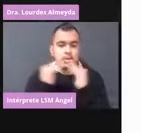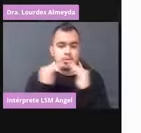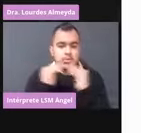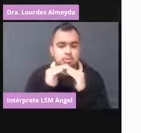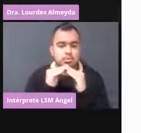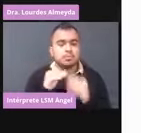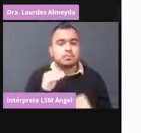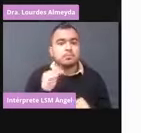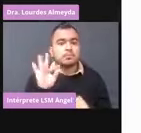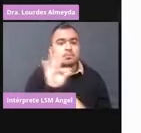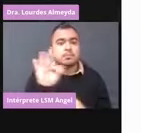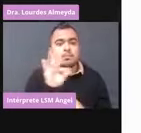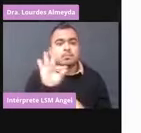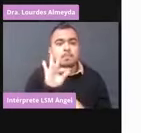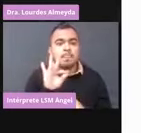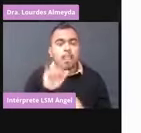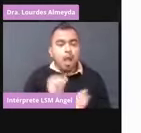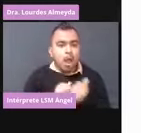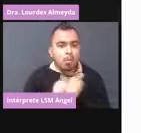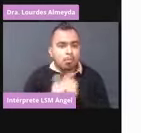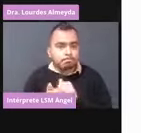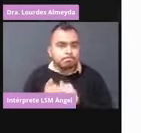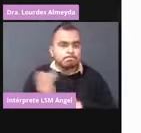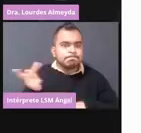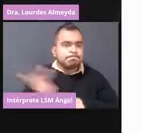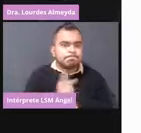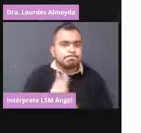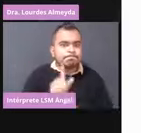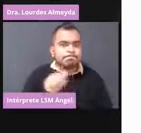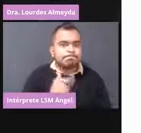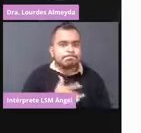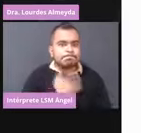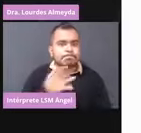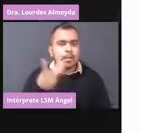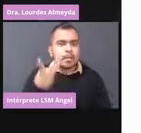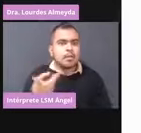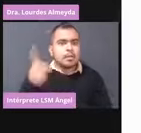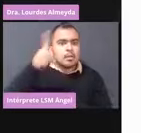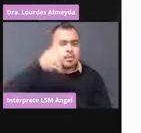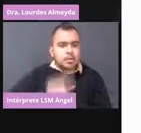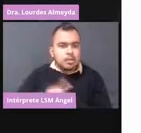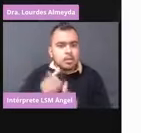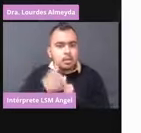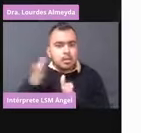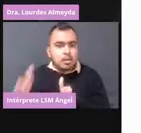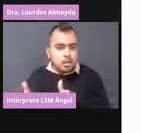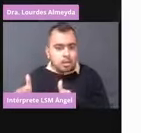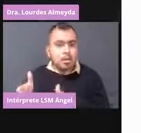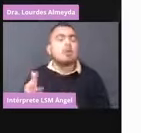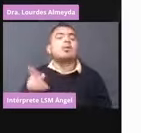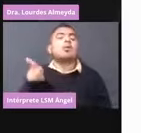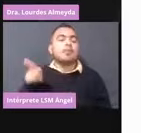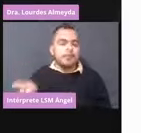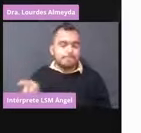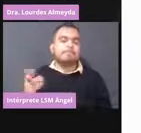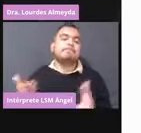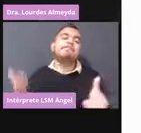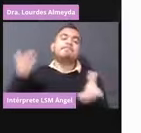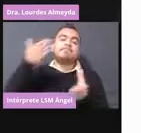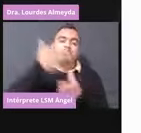reacción que puedan presentar en los tres días subsiguientes, pues van a acudir al hospital.